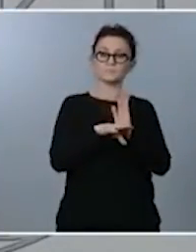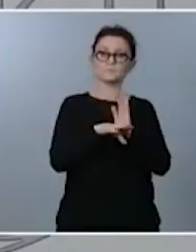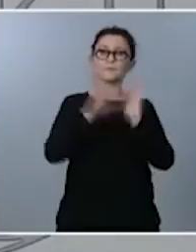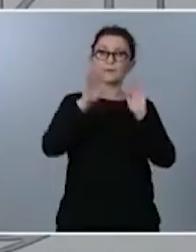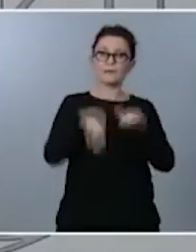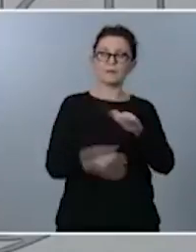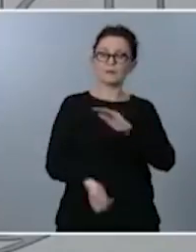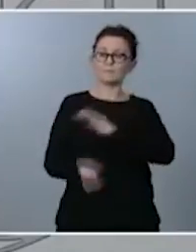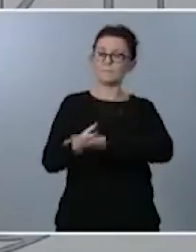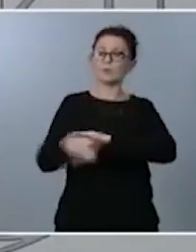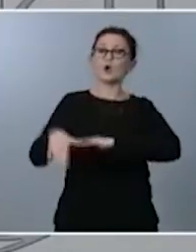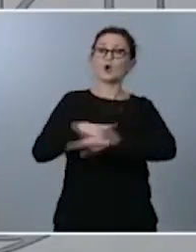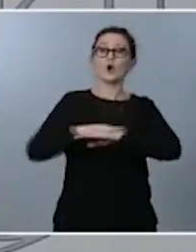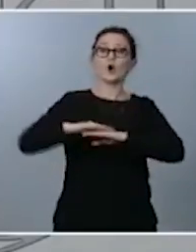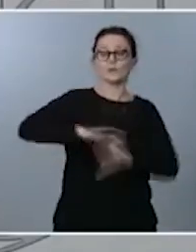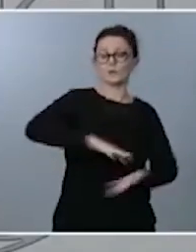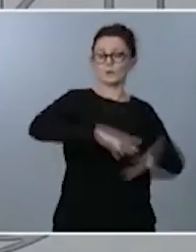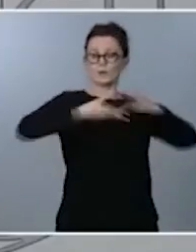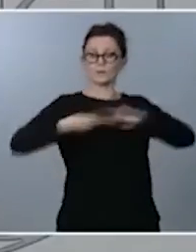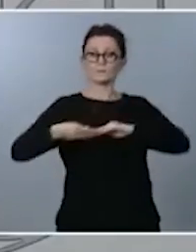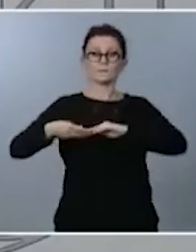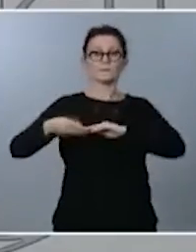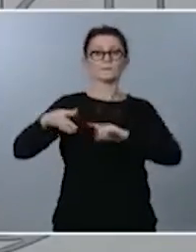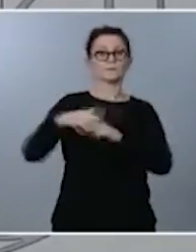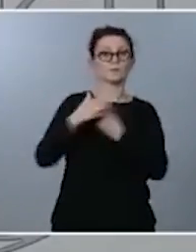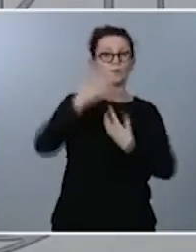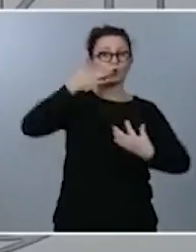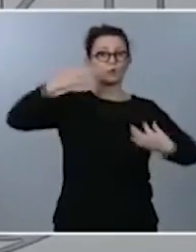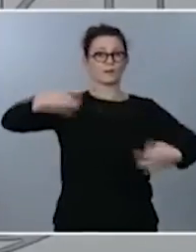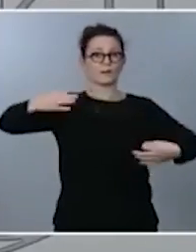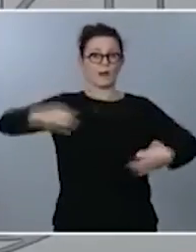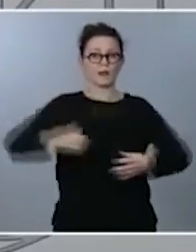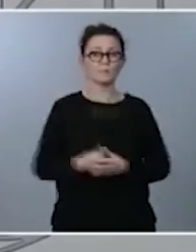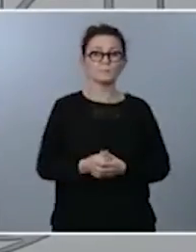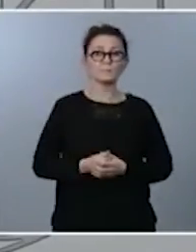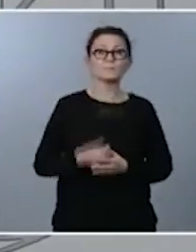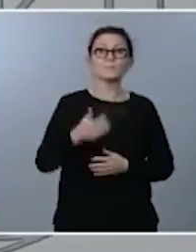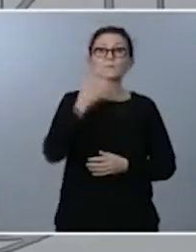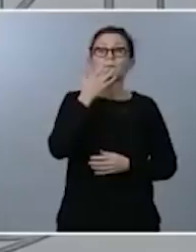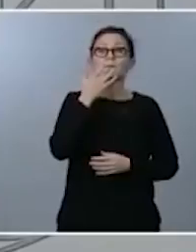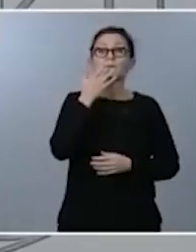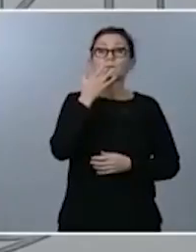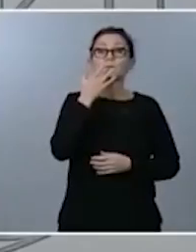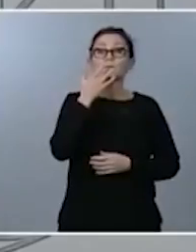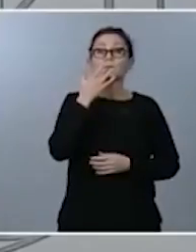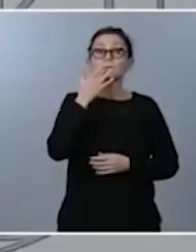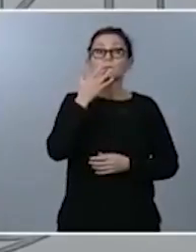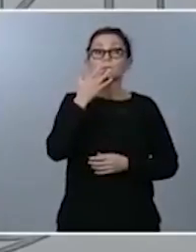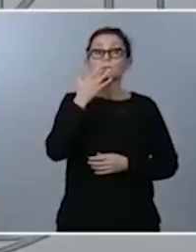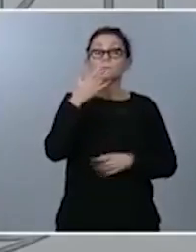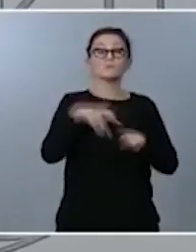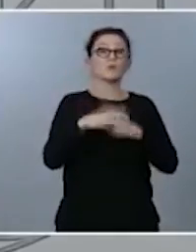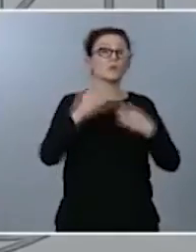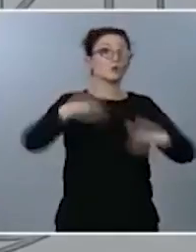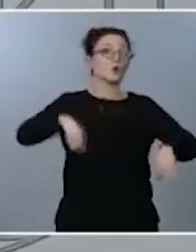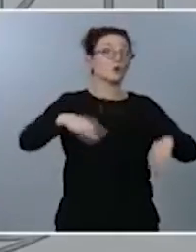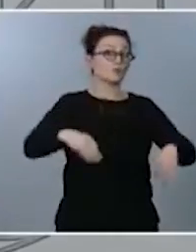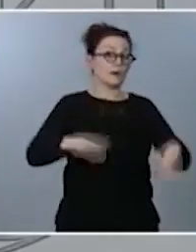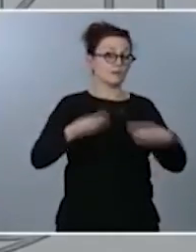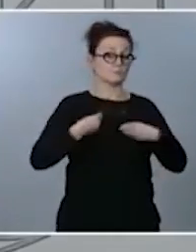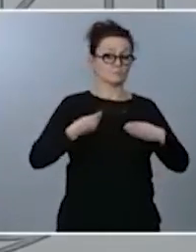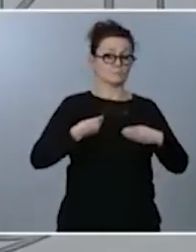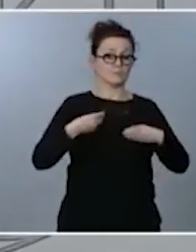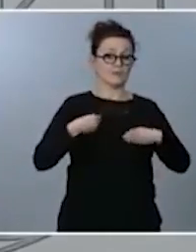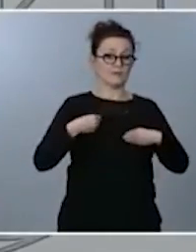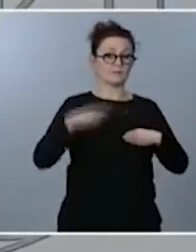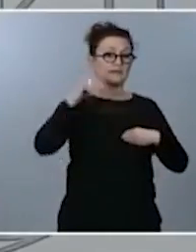a la realidad y a la situación creo que si en la vida normal de una persona la inteligencia consiste justamente en esa adaptación en